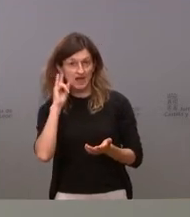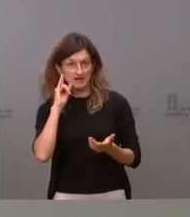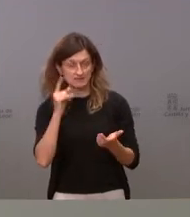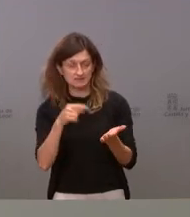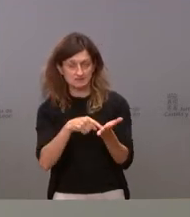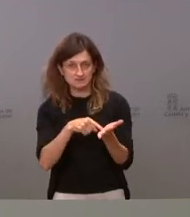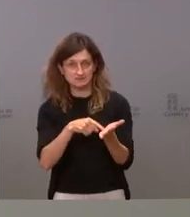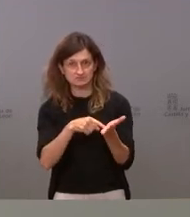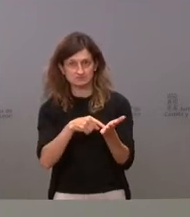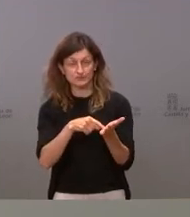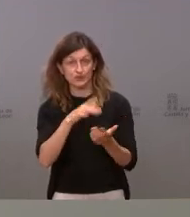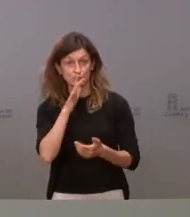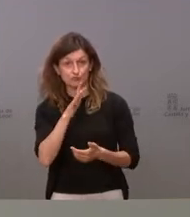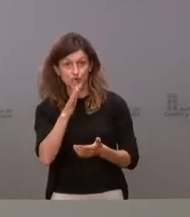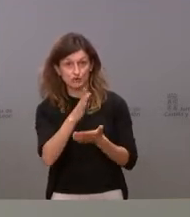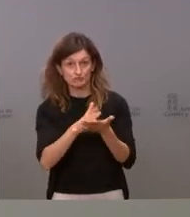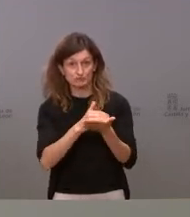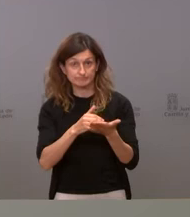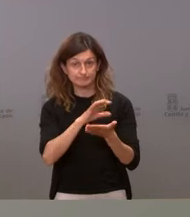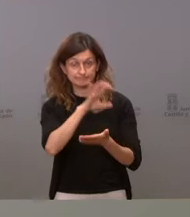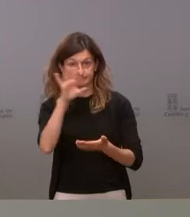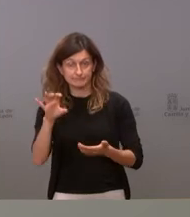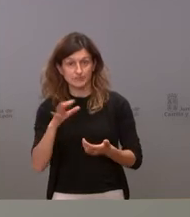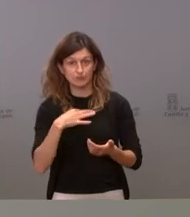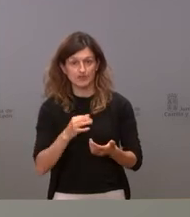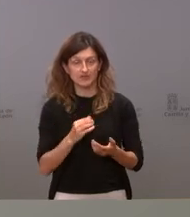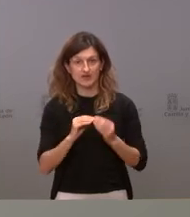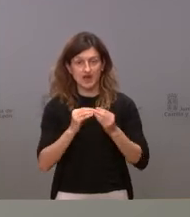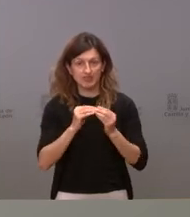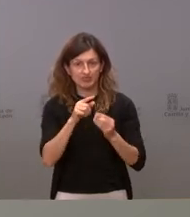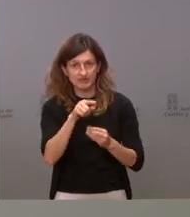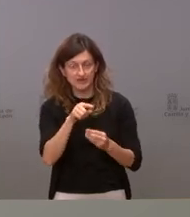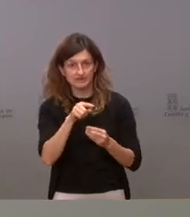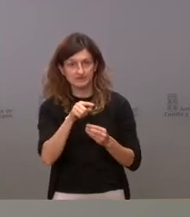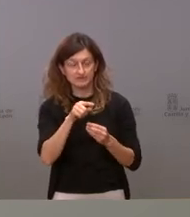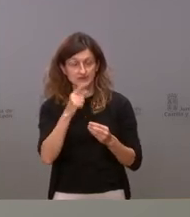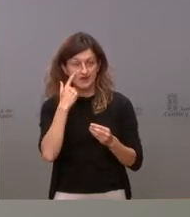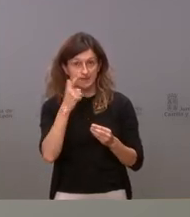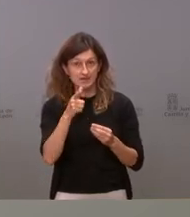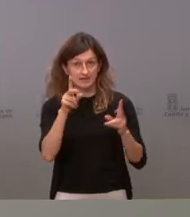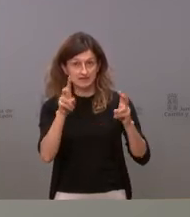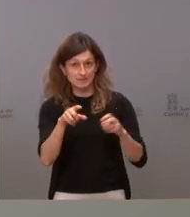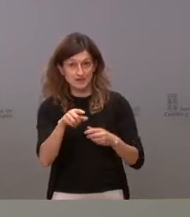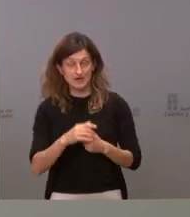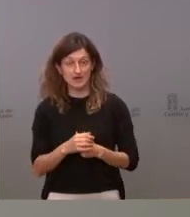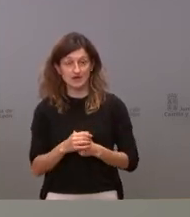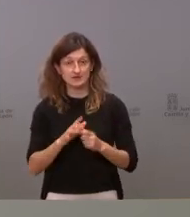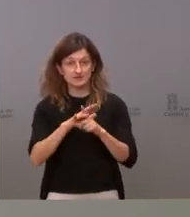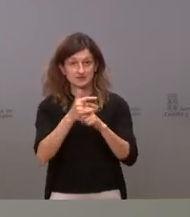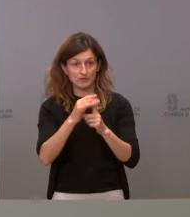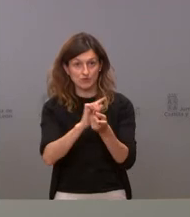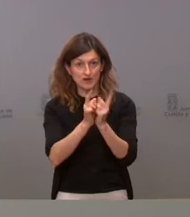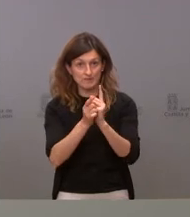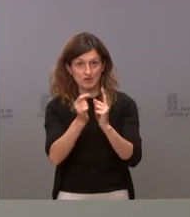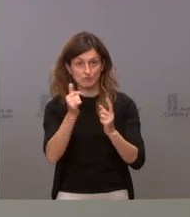que las comunidades autónomas pudieran modular esta situación de